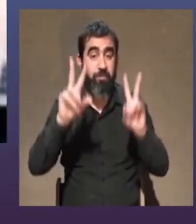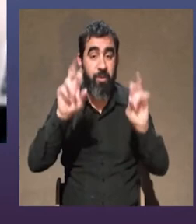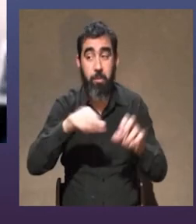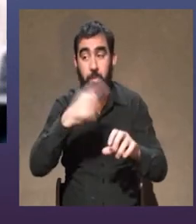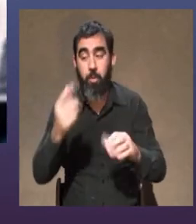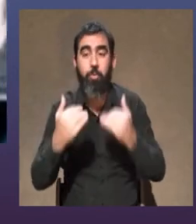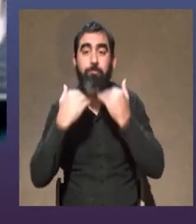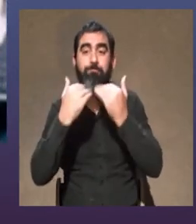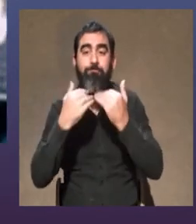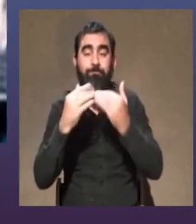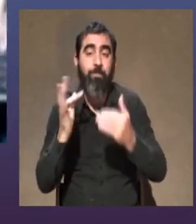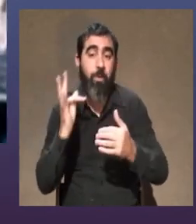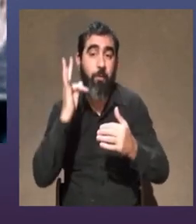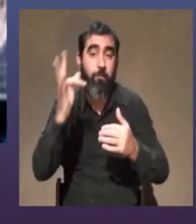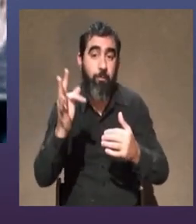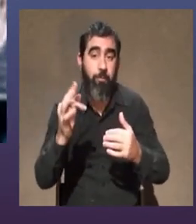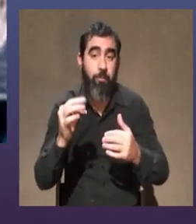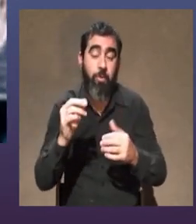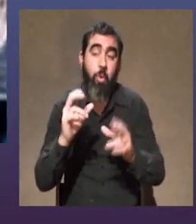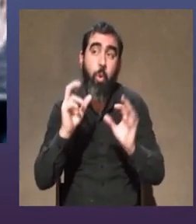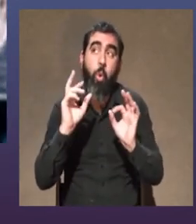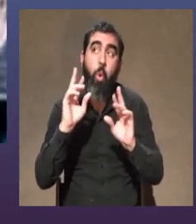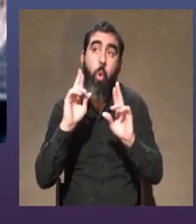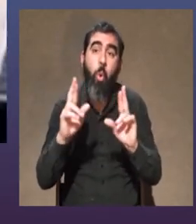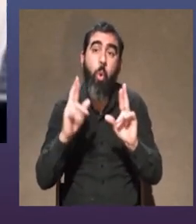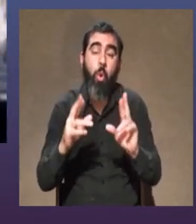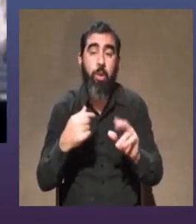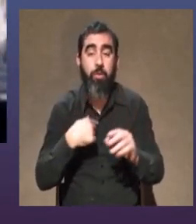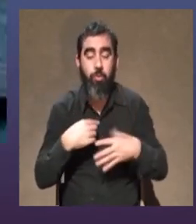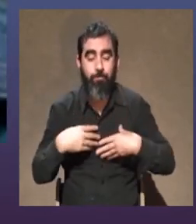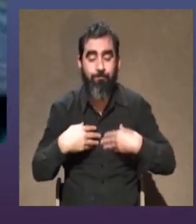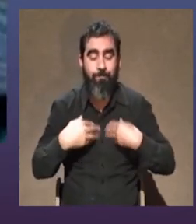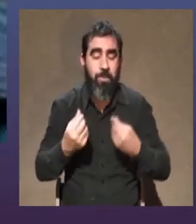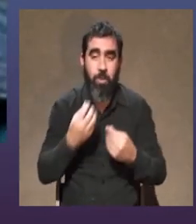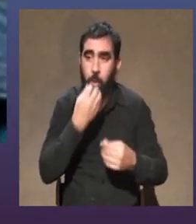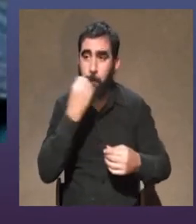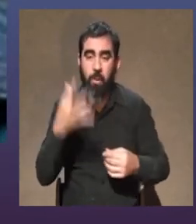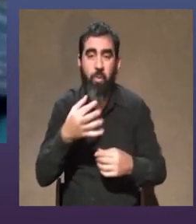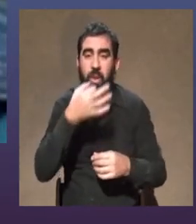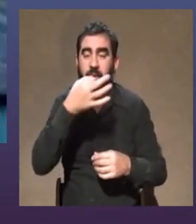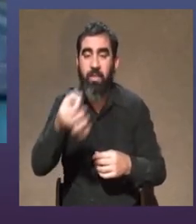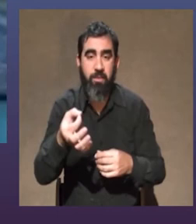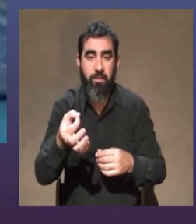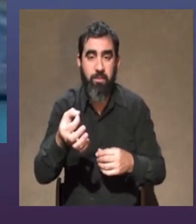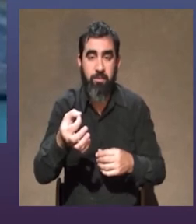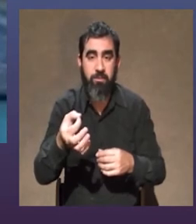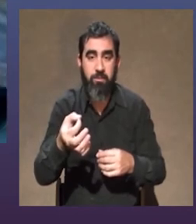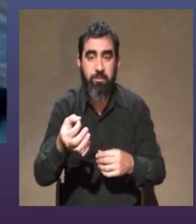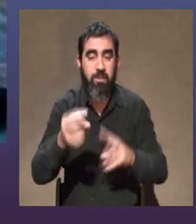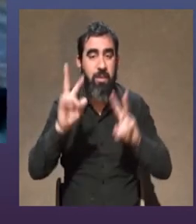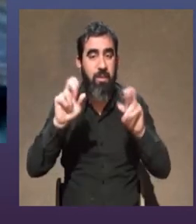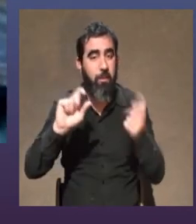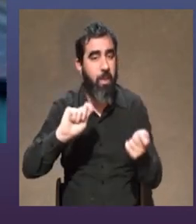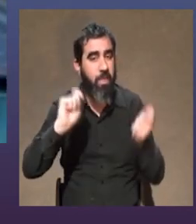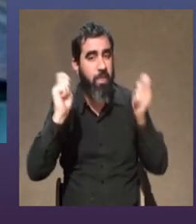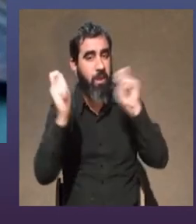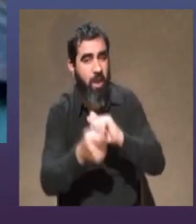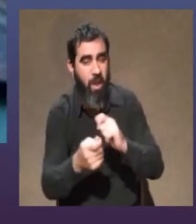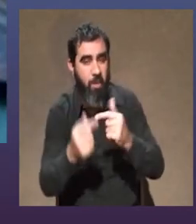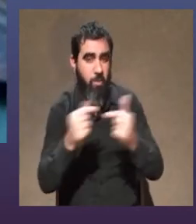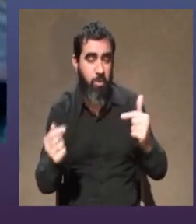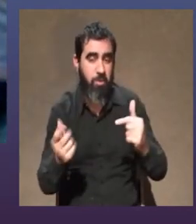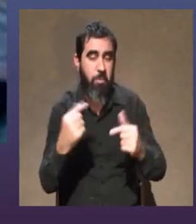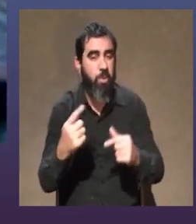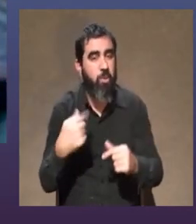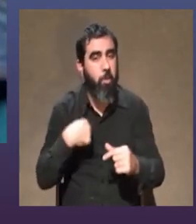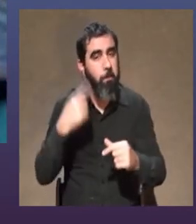a pasar entonces espero que no por momentos tengo la sensación que es más lo que se habla de los cambios y por otro